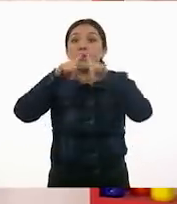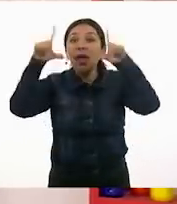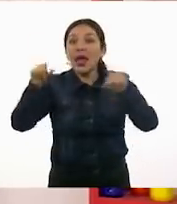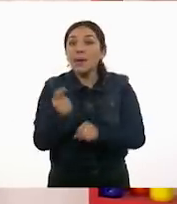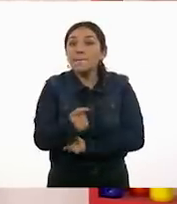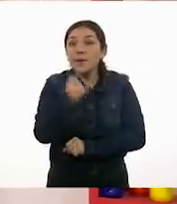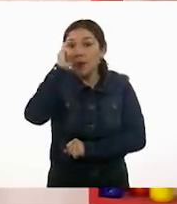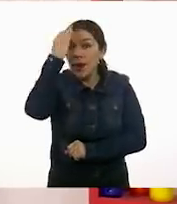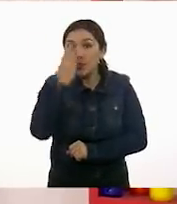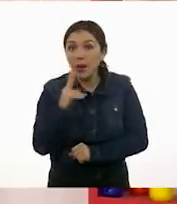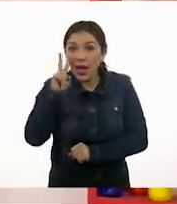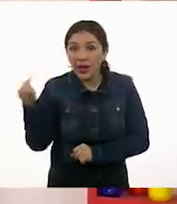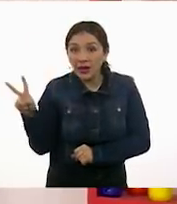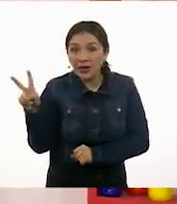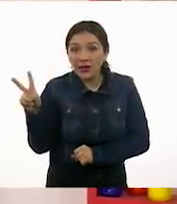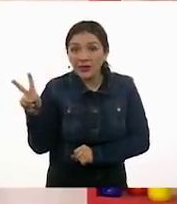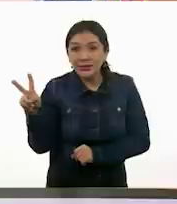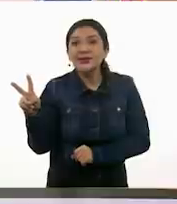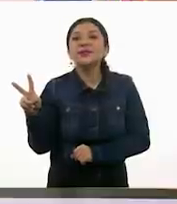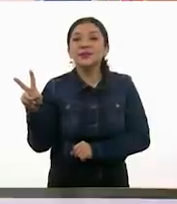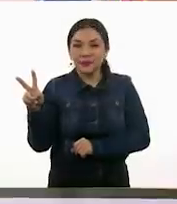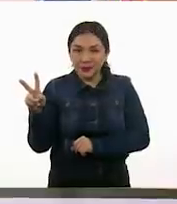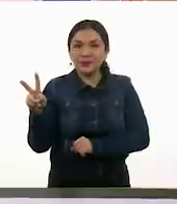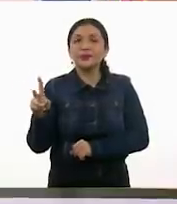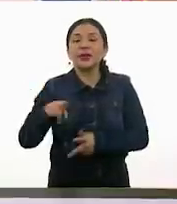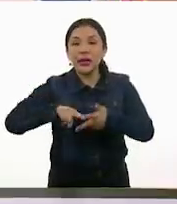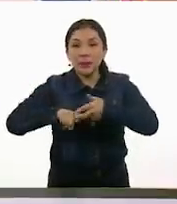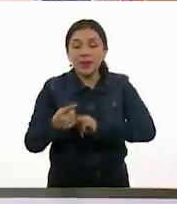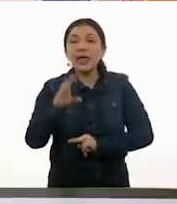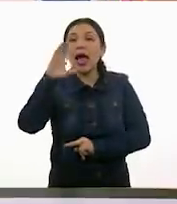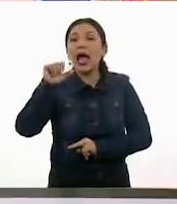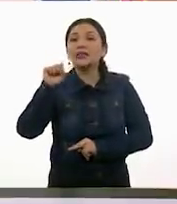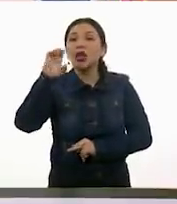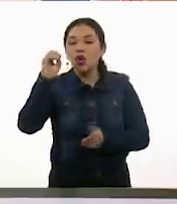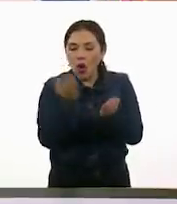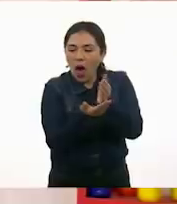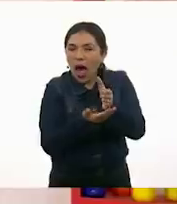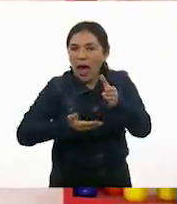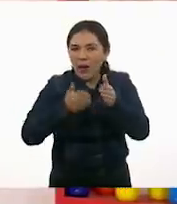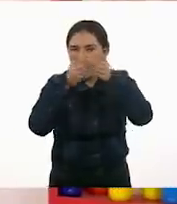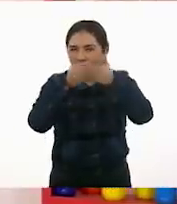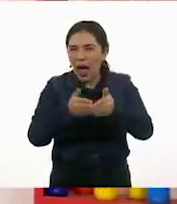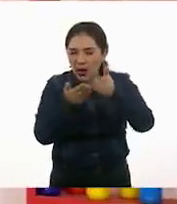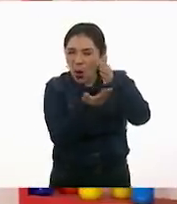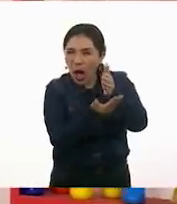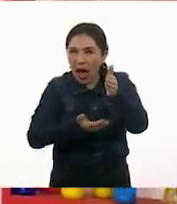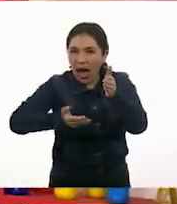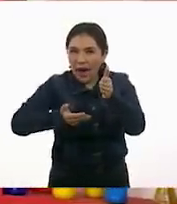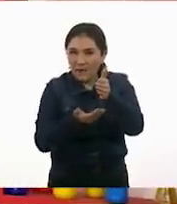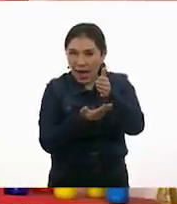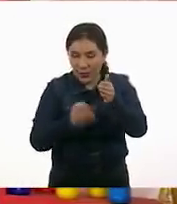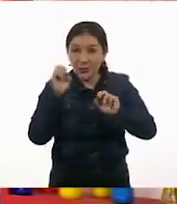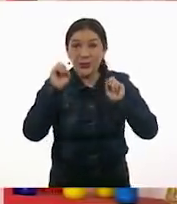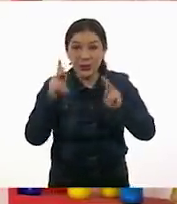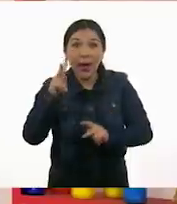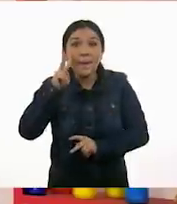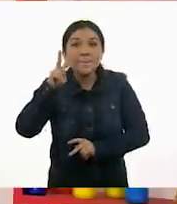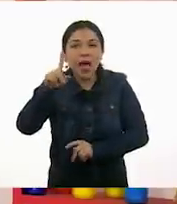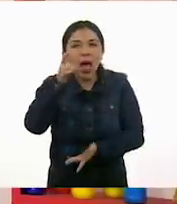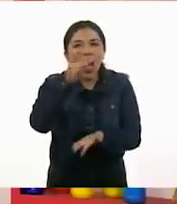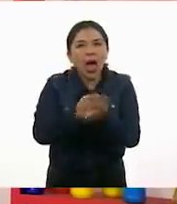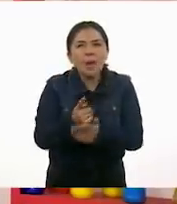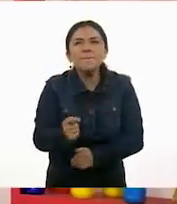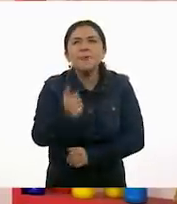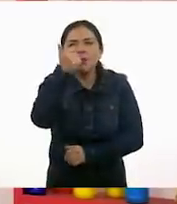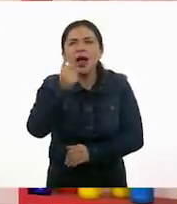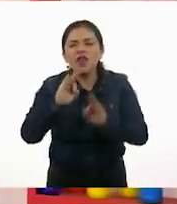y vamos a iniciar por el casco del barco. ¿De acuerdo? Ok. Vamos a identificar la